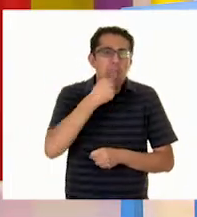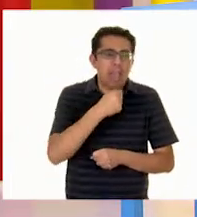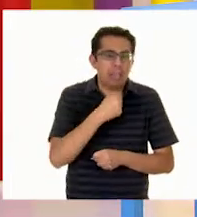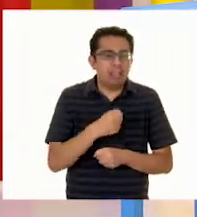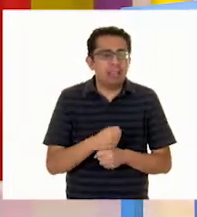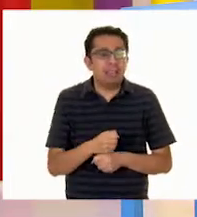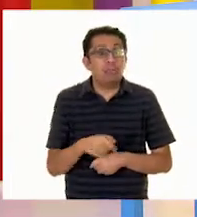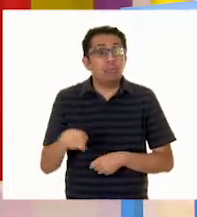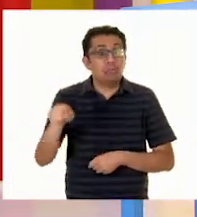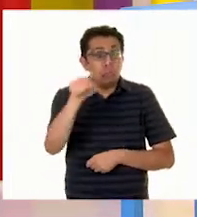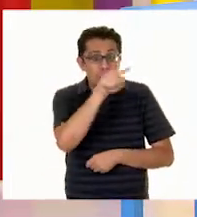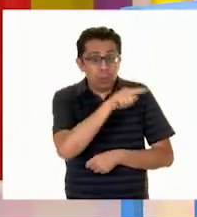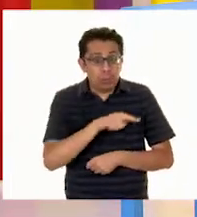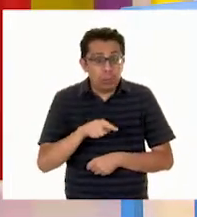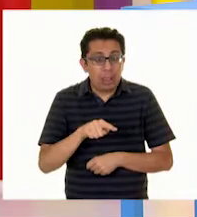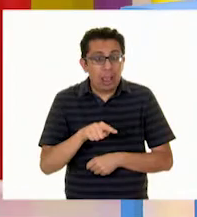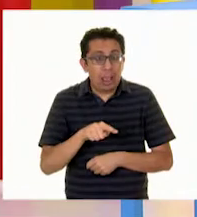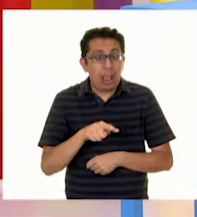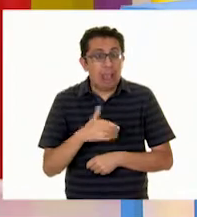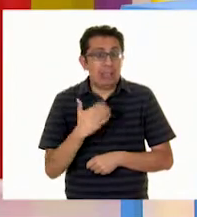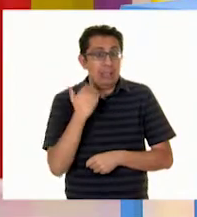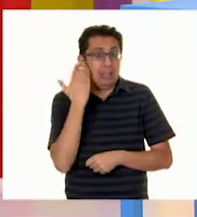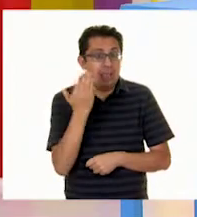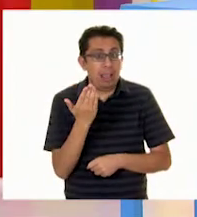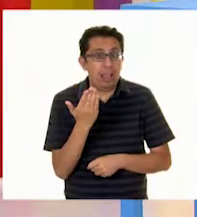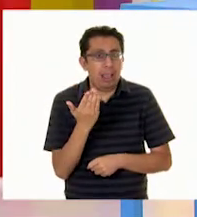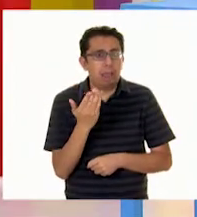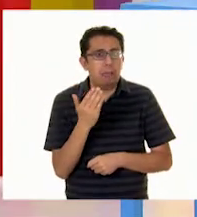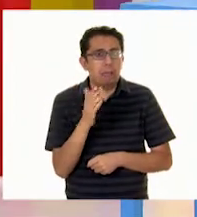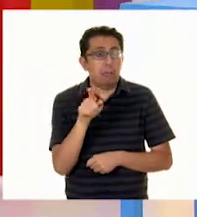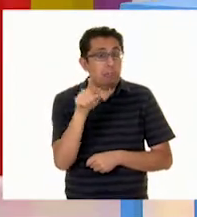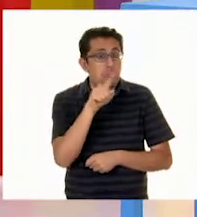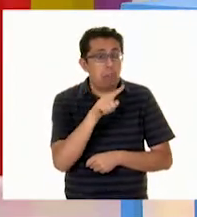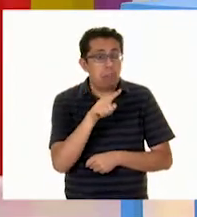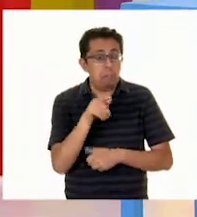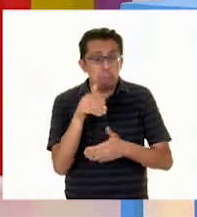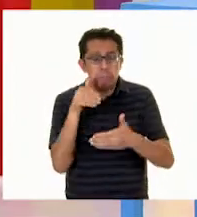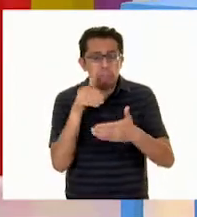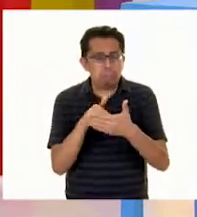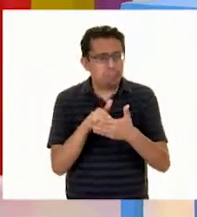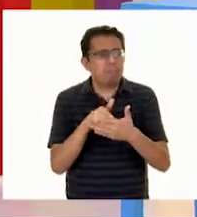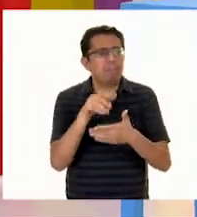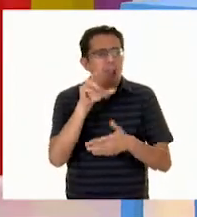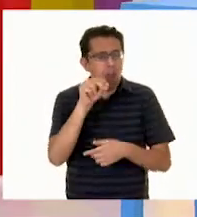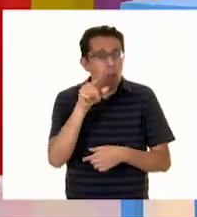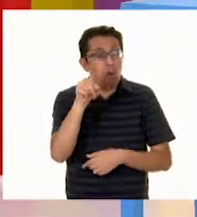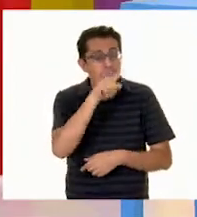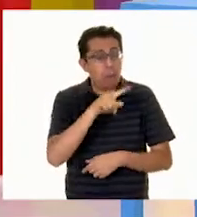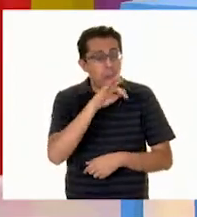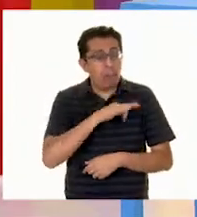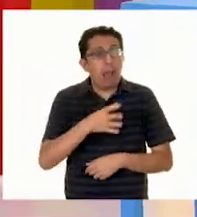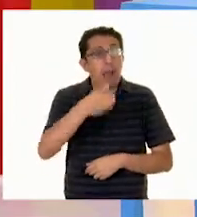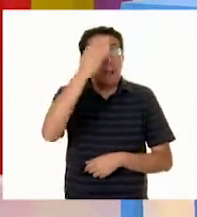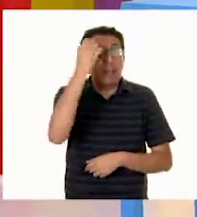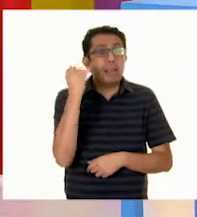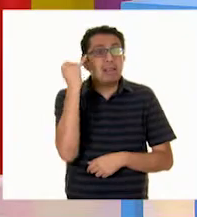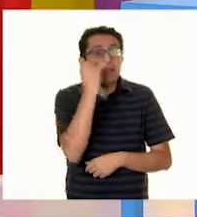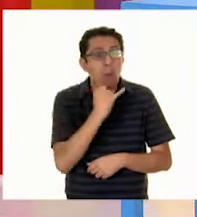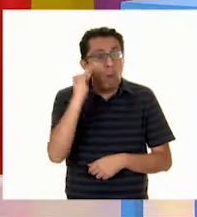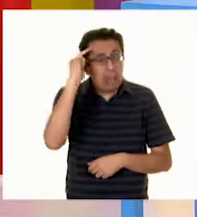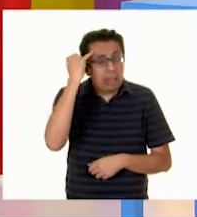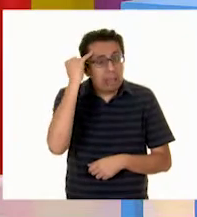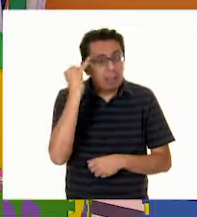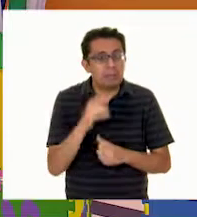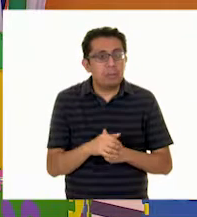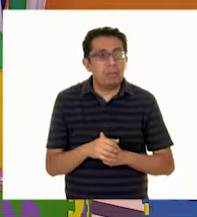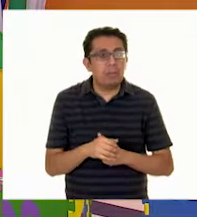Si ustedes Tienen también La intención No se detengan No se frenen Aprendan Una lengua Originaria Yo